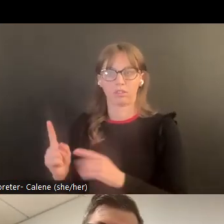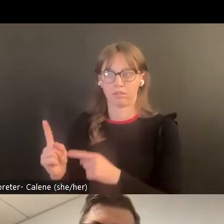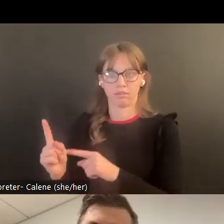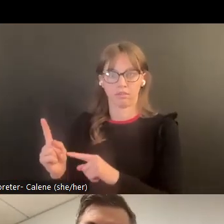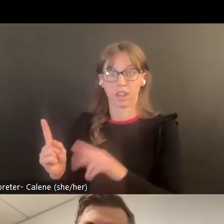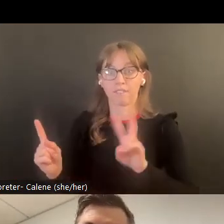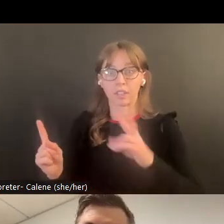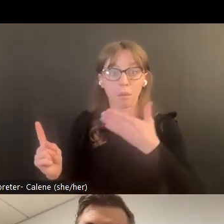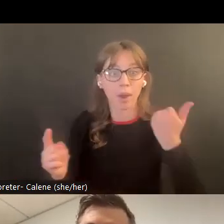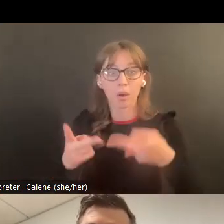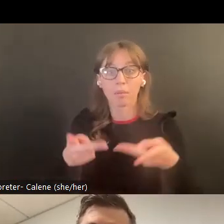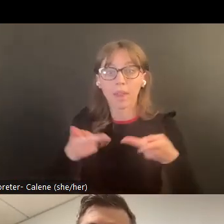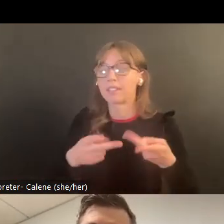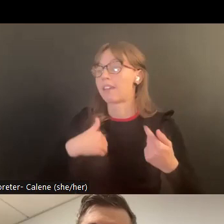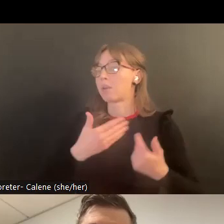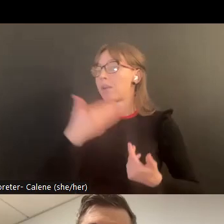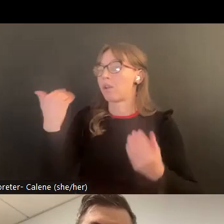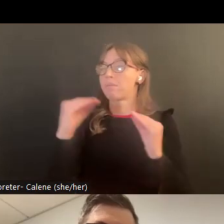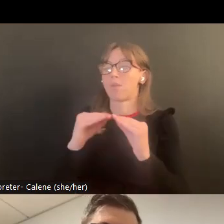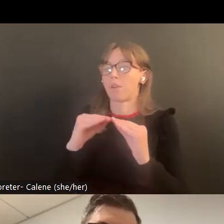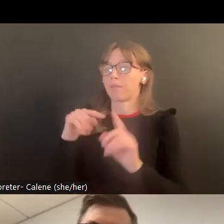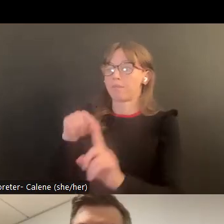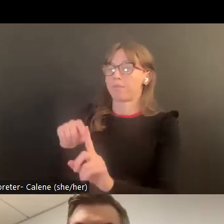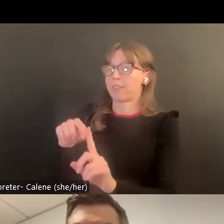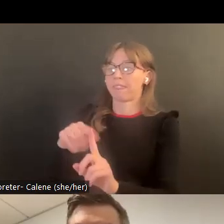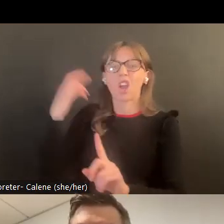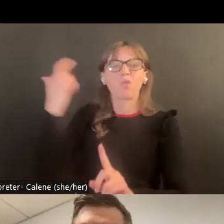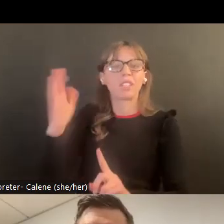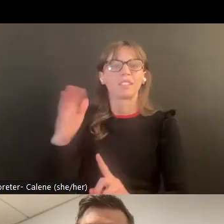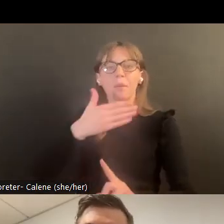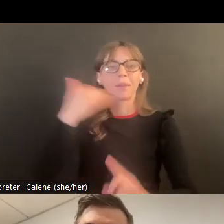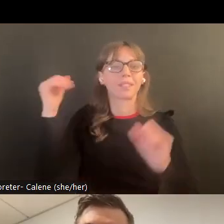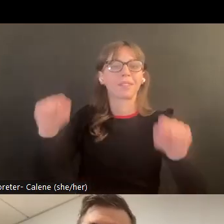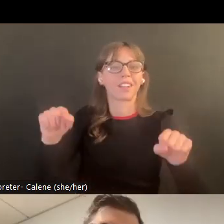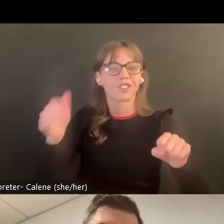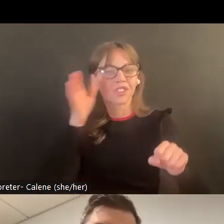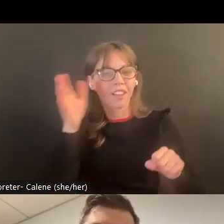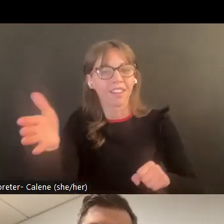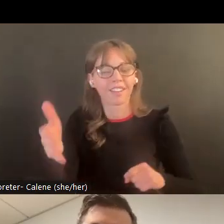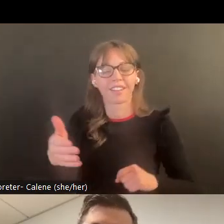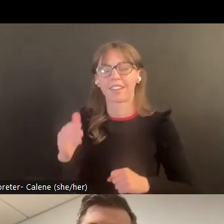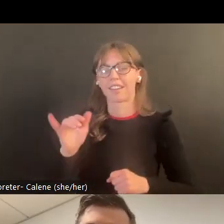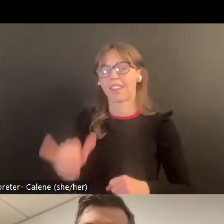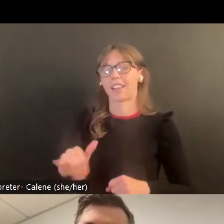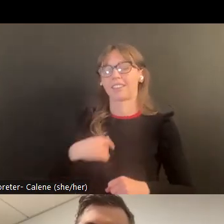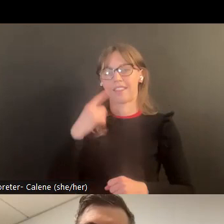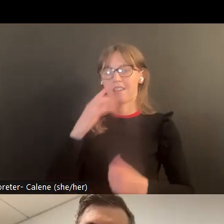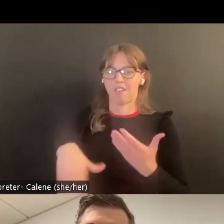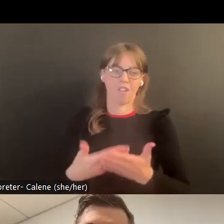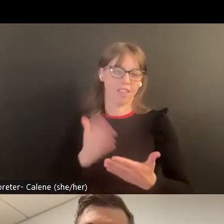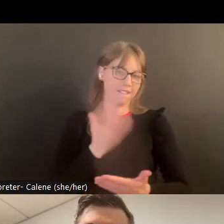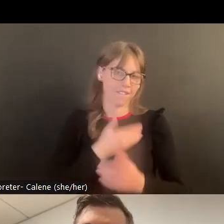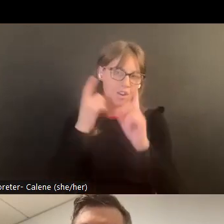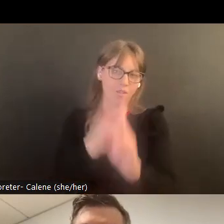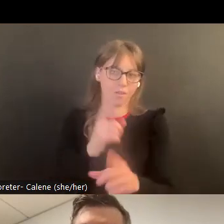la víctima y ayudar a alcanzar un lugar más seguro mejor y realizar su